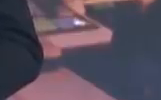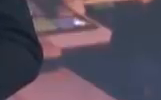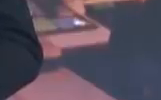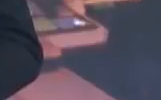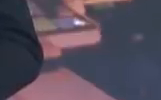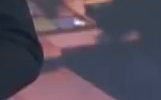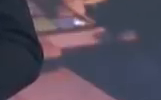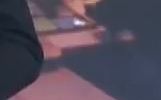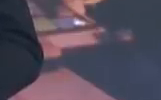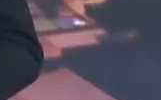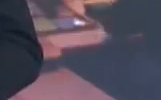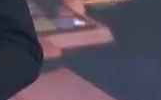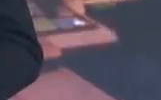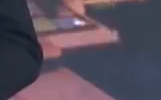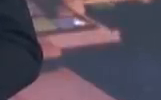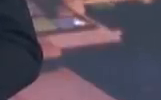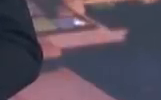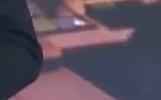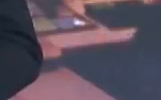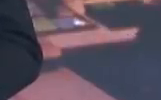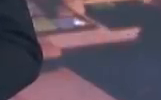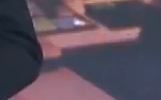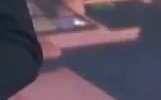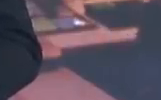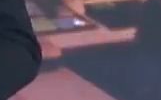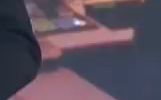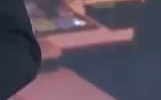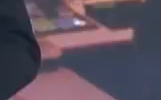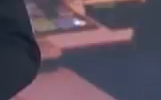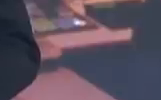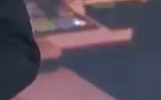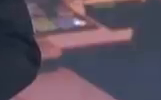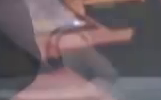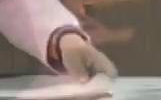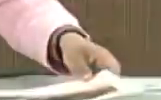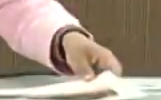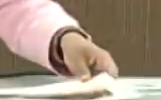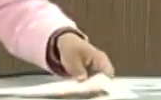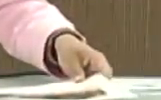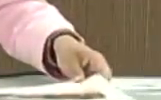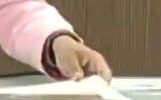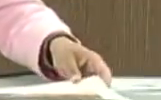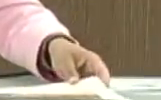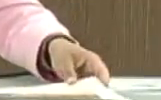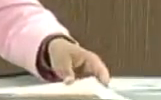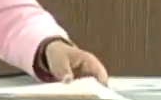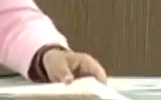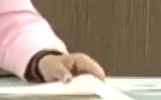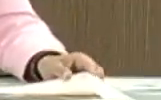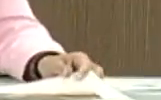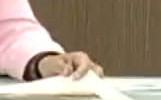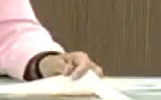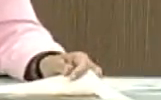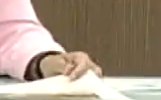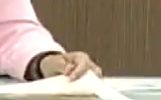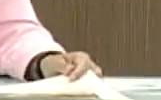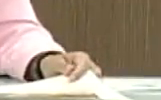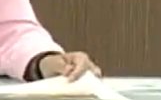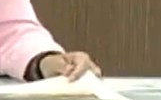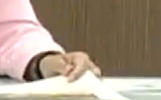América